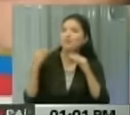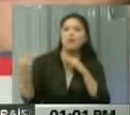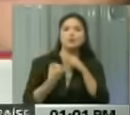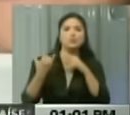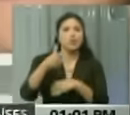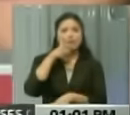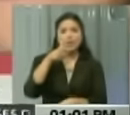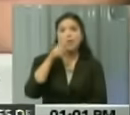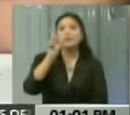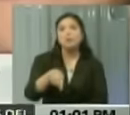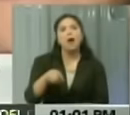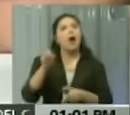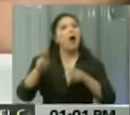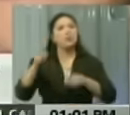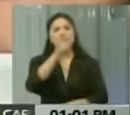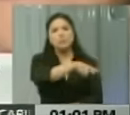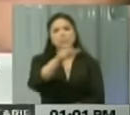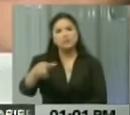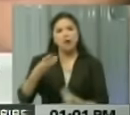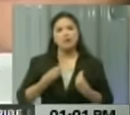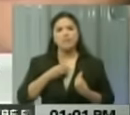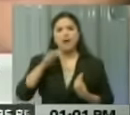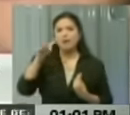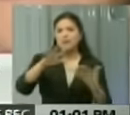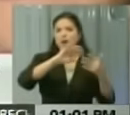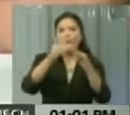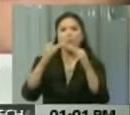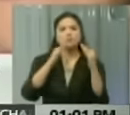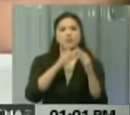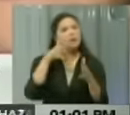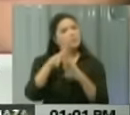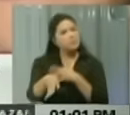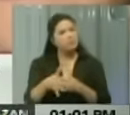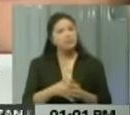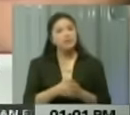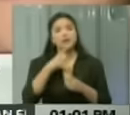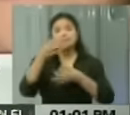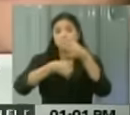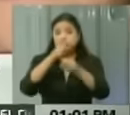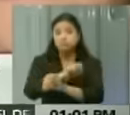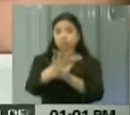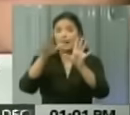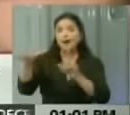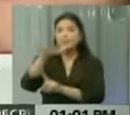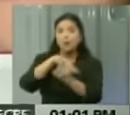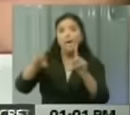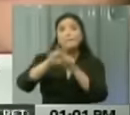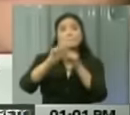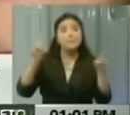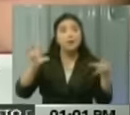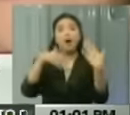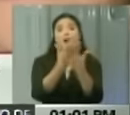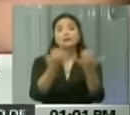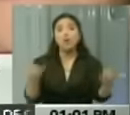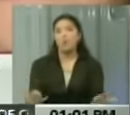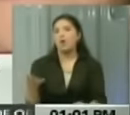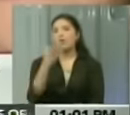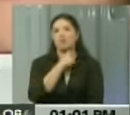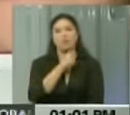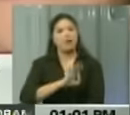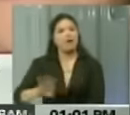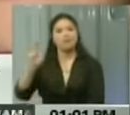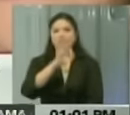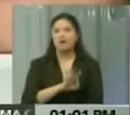seguridad, inclusive algunos habitantes de la comunidad, en función de aclarar lo sucedido, pero que hasta ahora no consta de